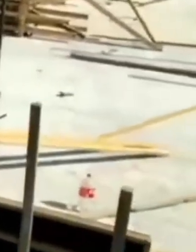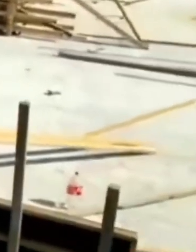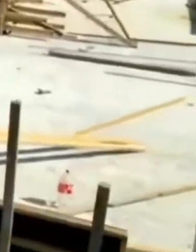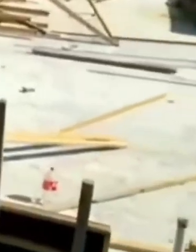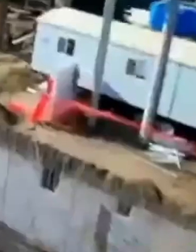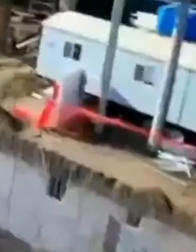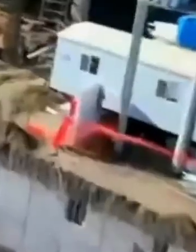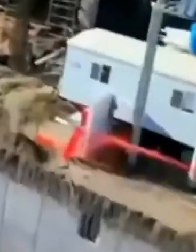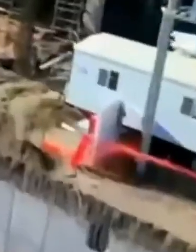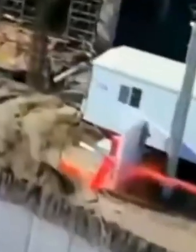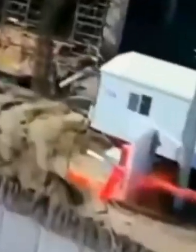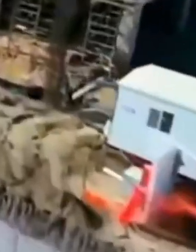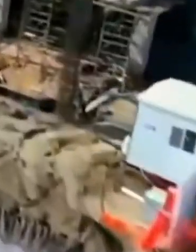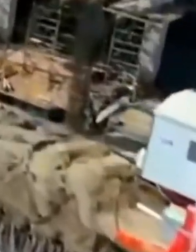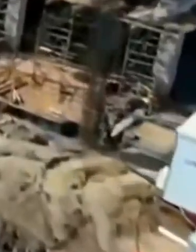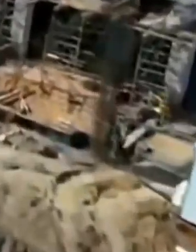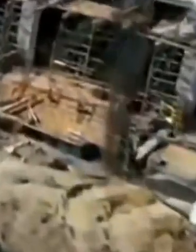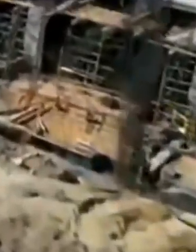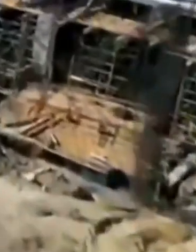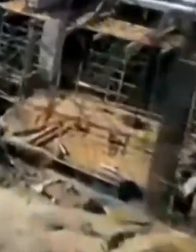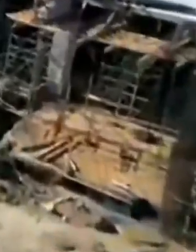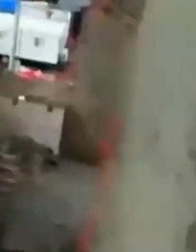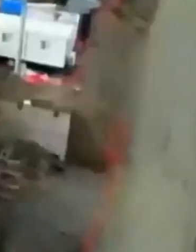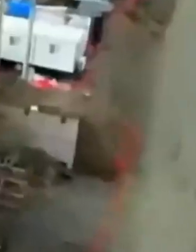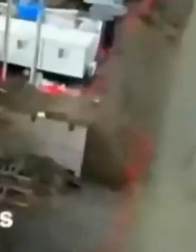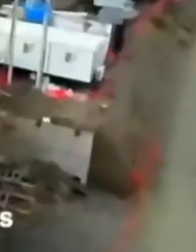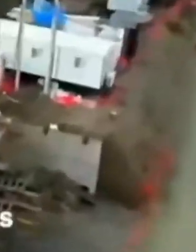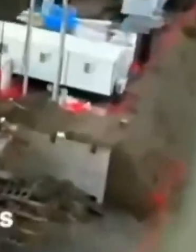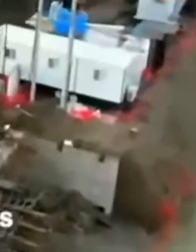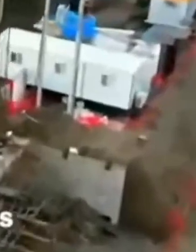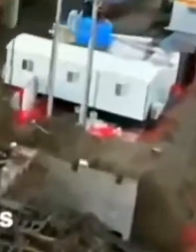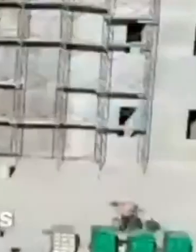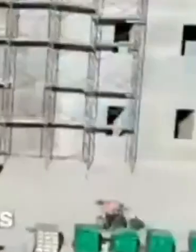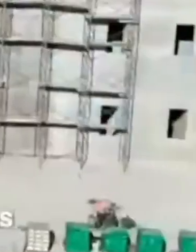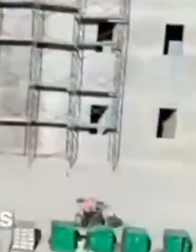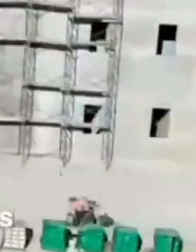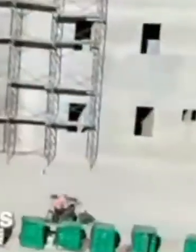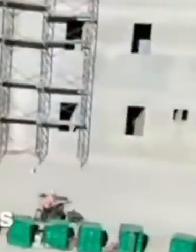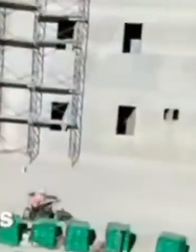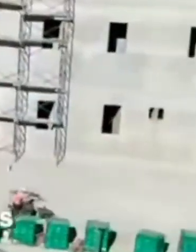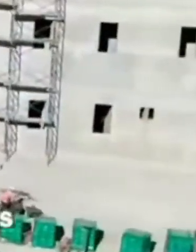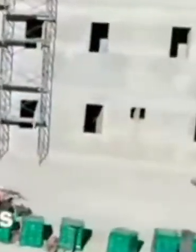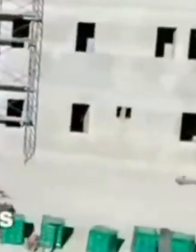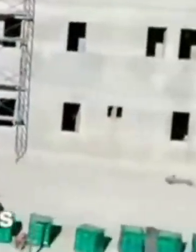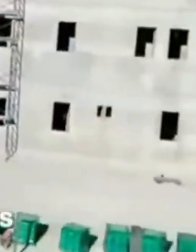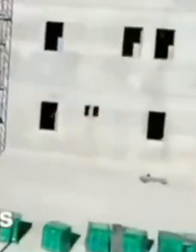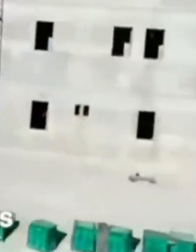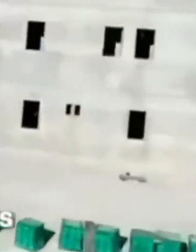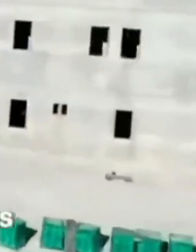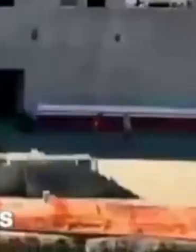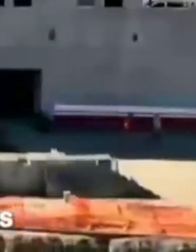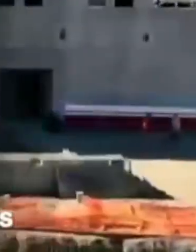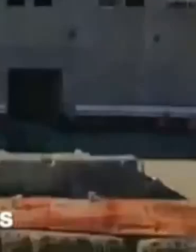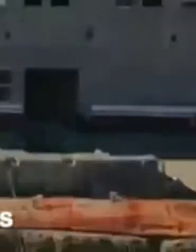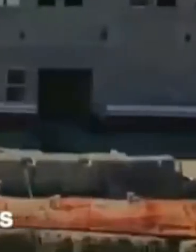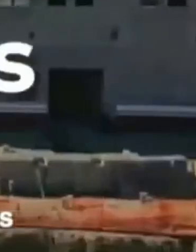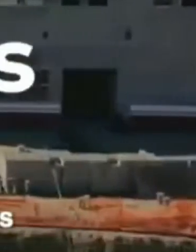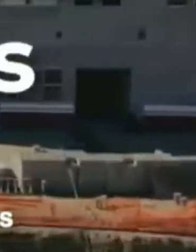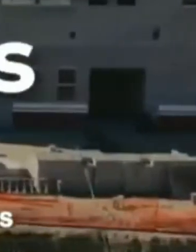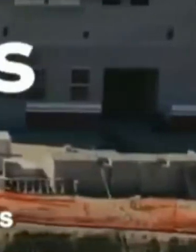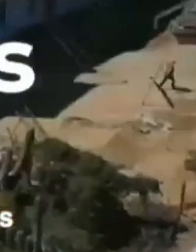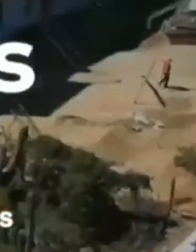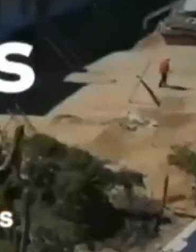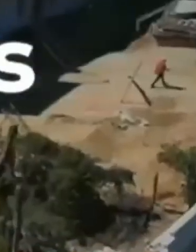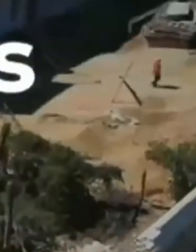inversión de 525 millones de pesos, este nosocomio beneficia a 45 mil personas en sus diferentes servicios